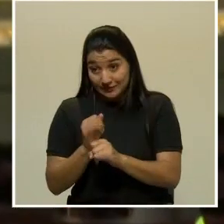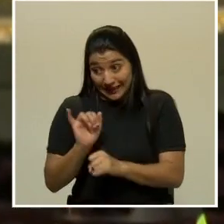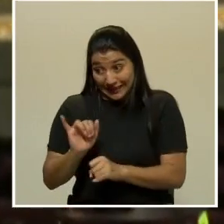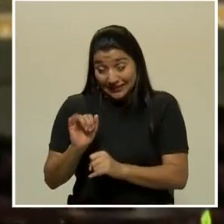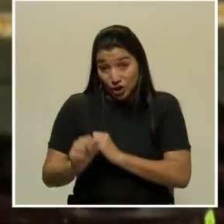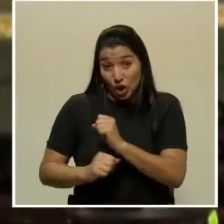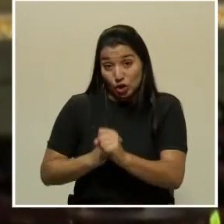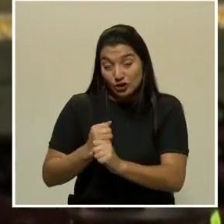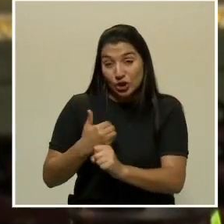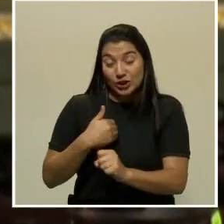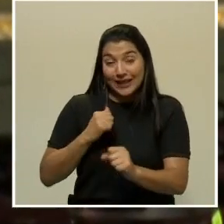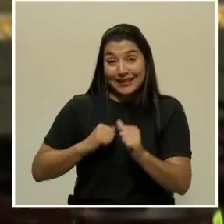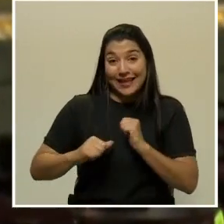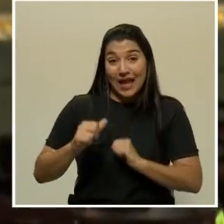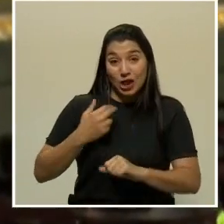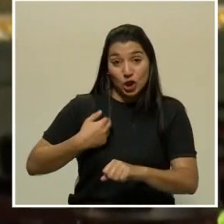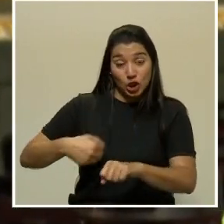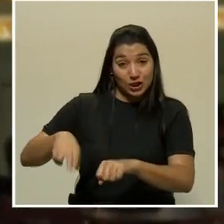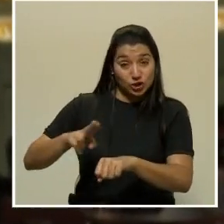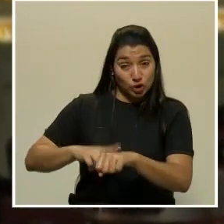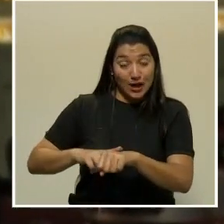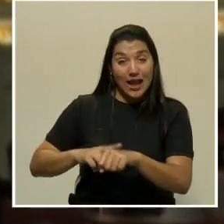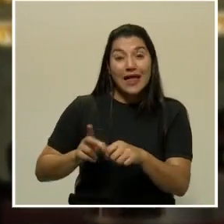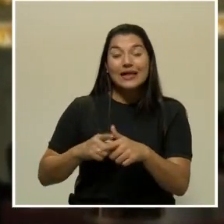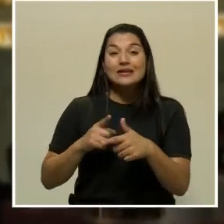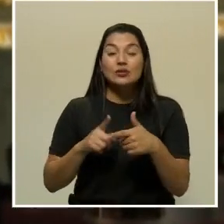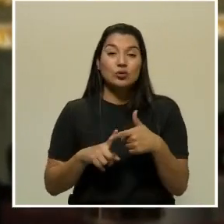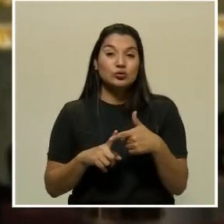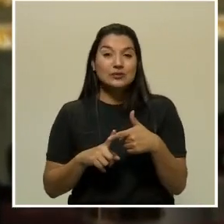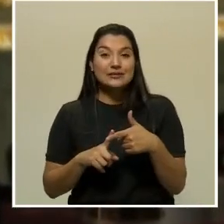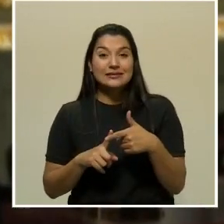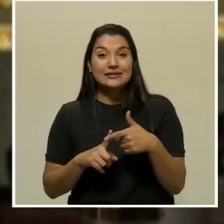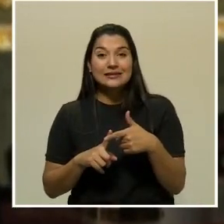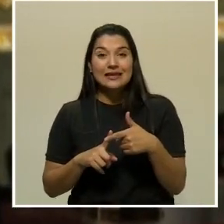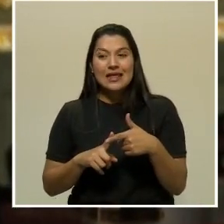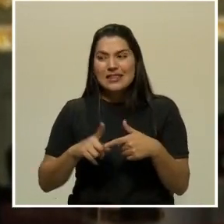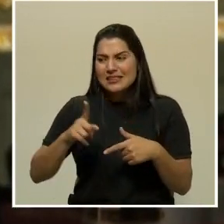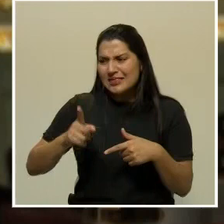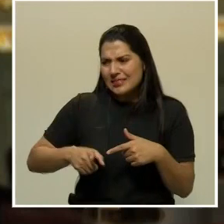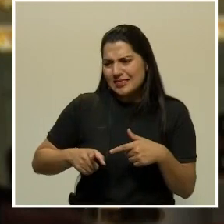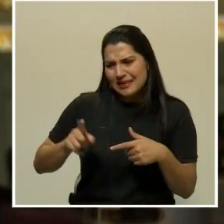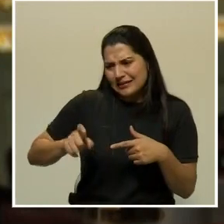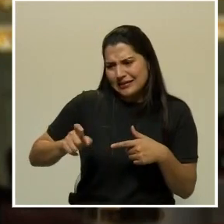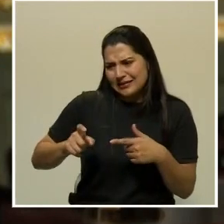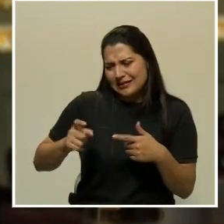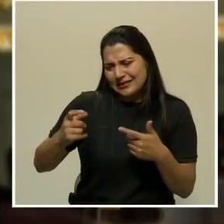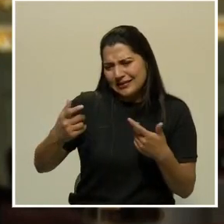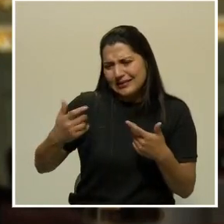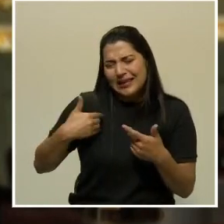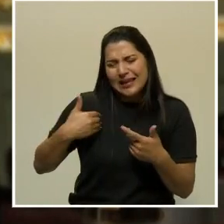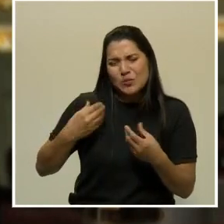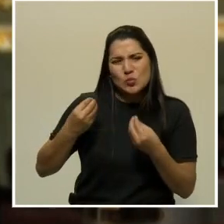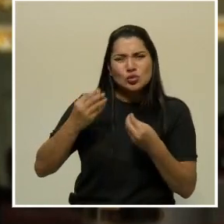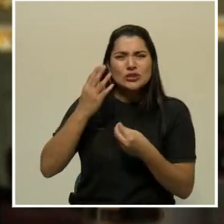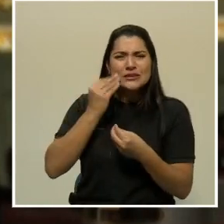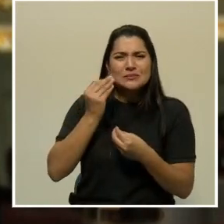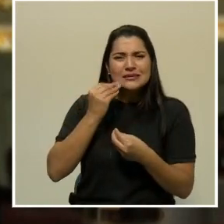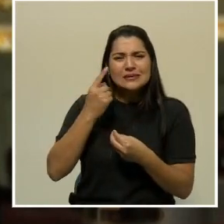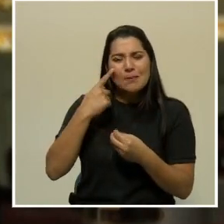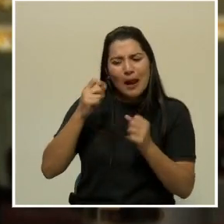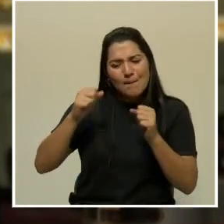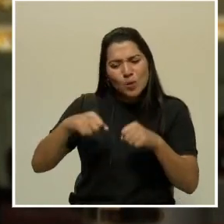Nacional de todos los costarricenses, tendríamos que tener tanta experiencia como para saber transformarnos rápido.